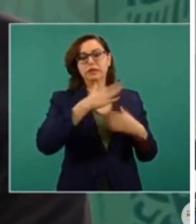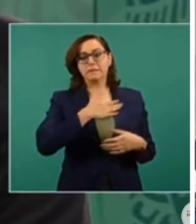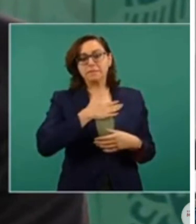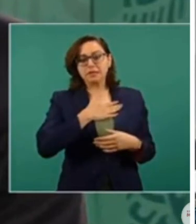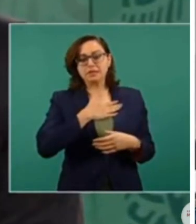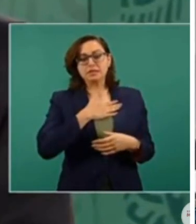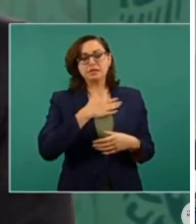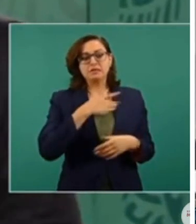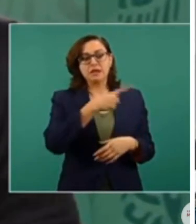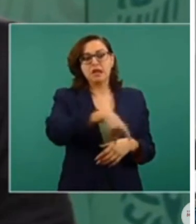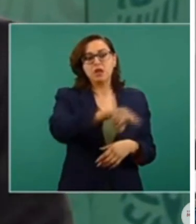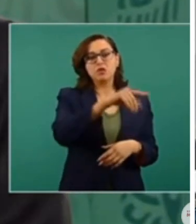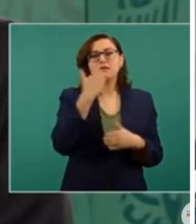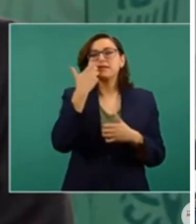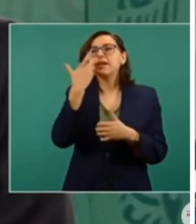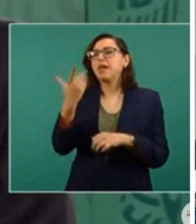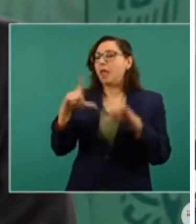ni se valen de todo.